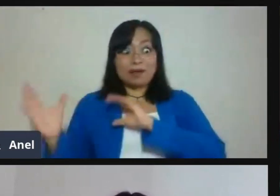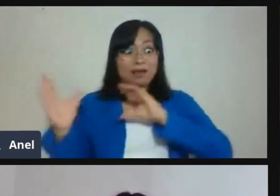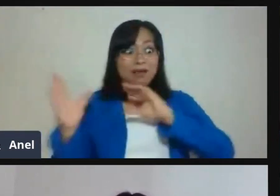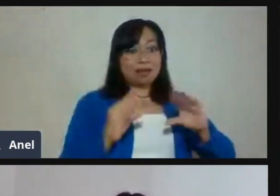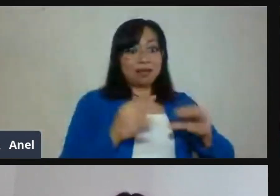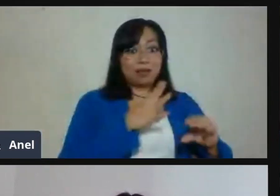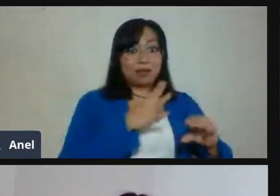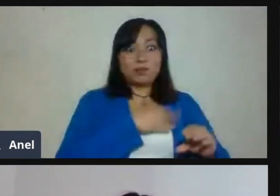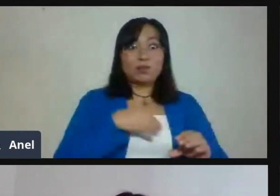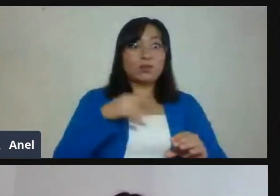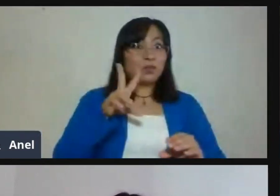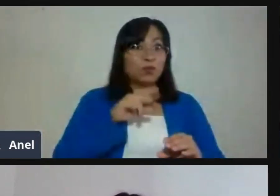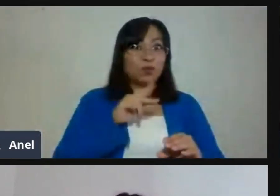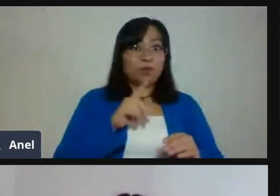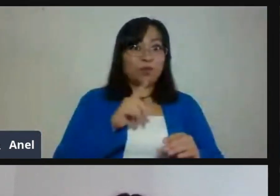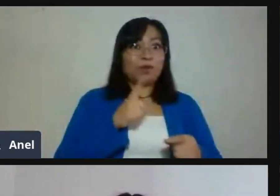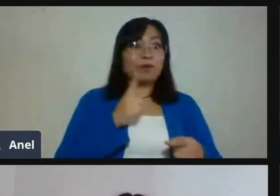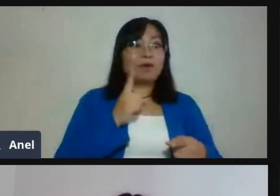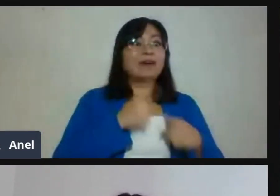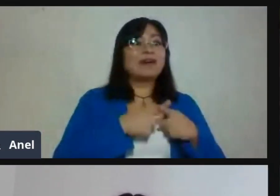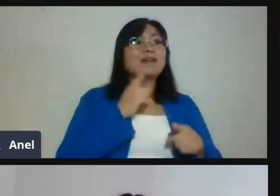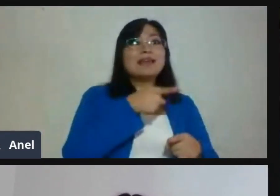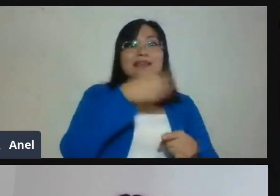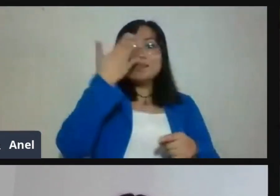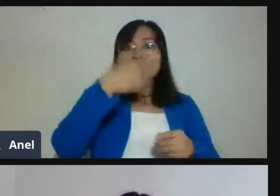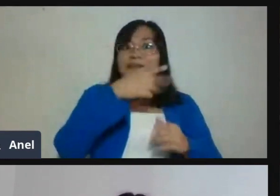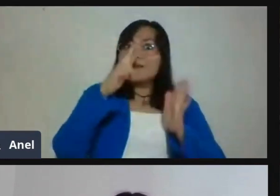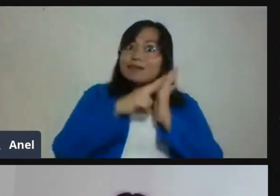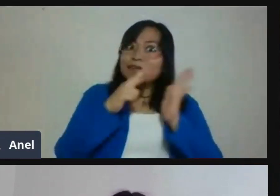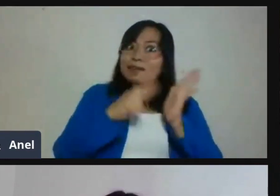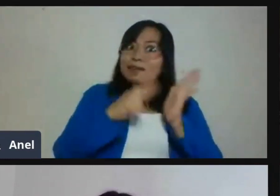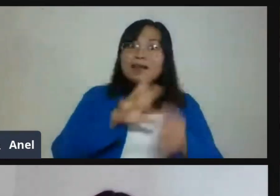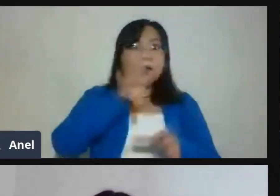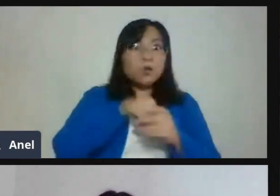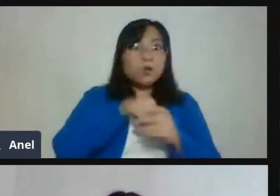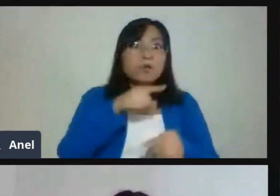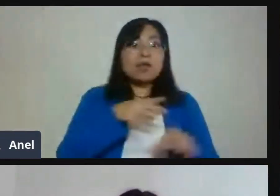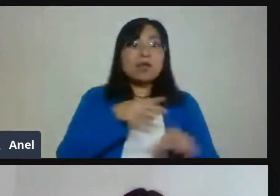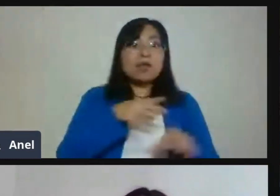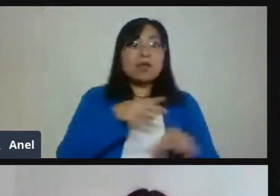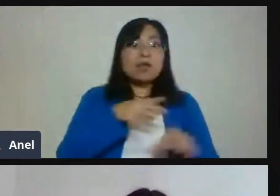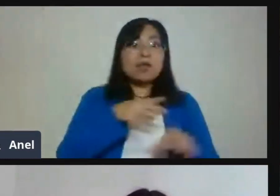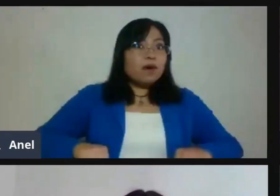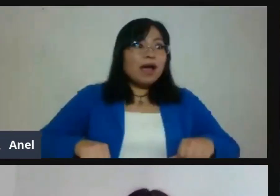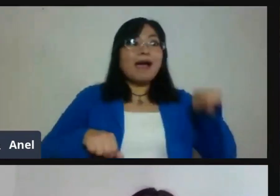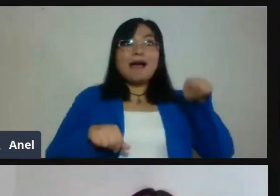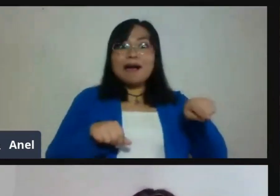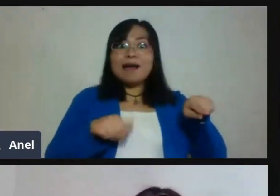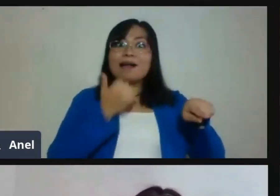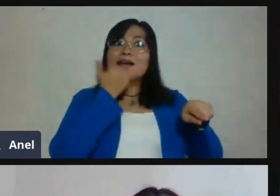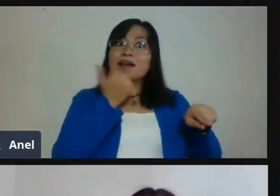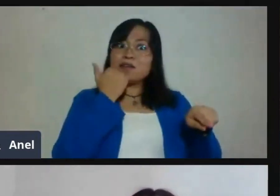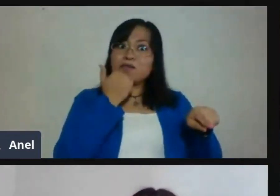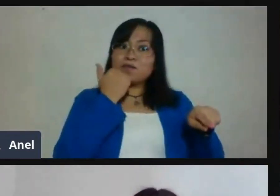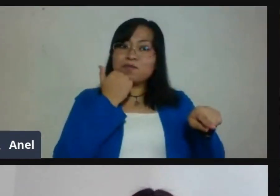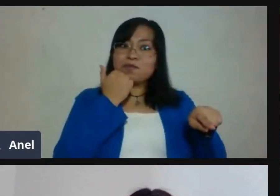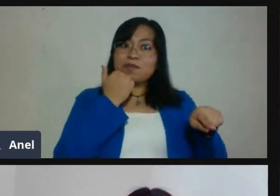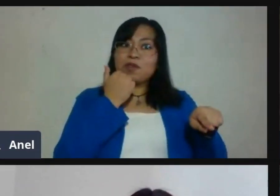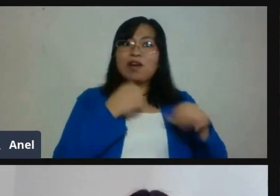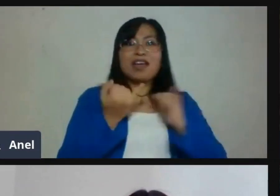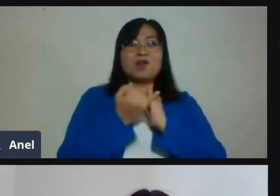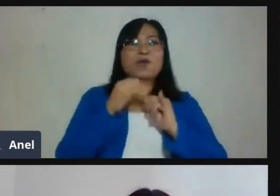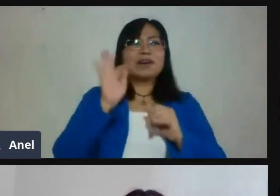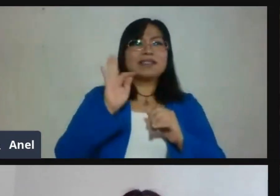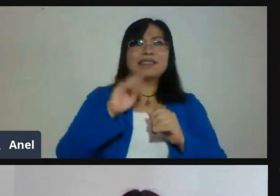cómo hacer las actividades, ¿no? El grabar el tutorial que tú te grabes a lo mejor con un pizarróncito que tengas por ahí, ¿no? Dando la